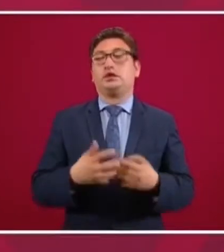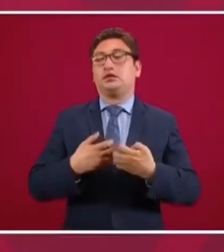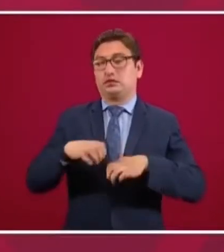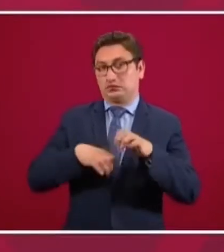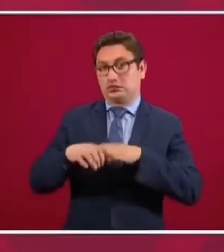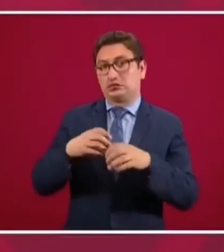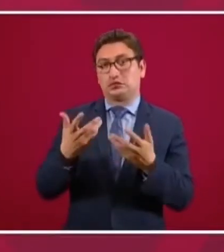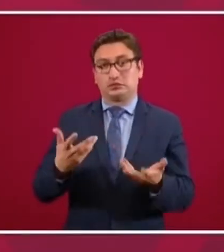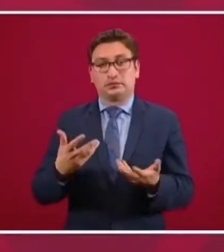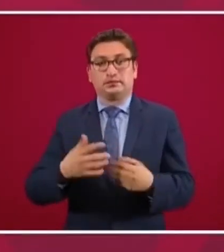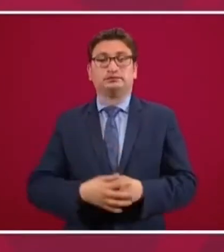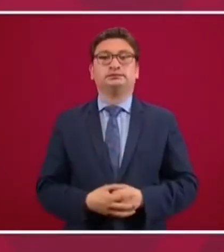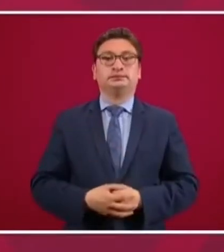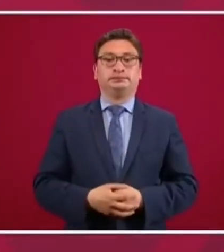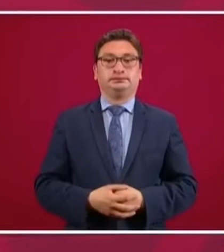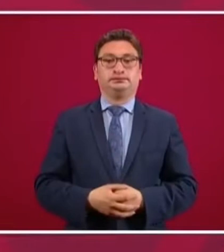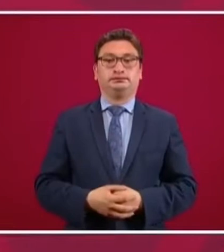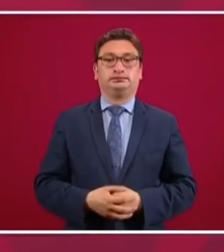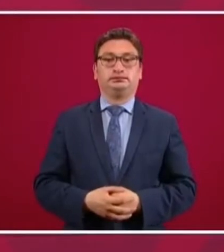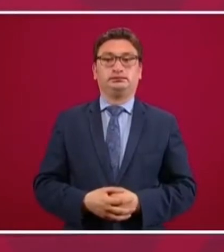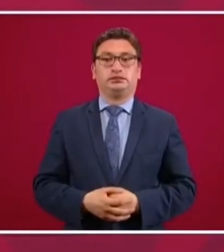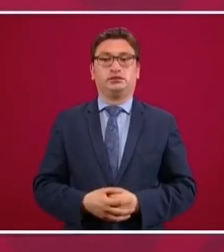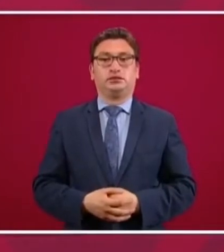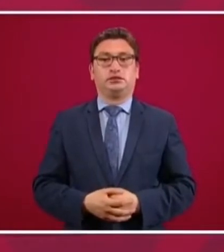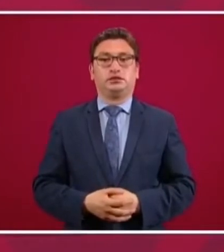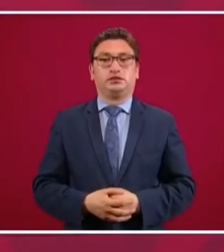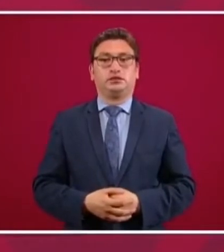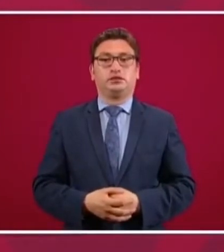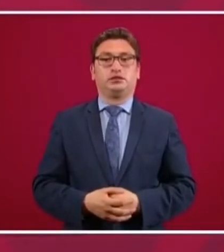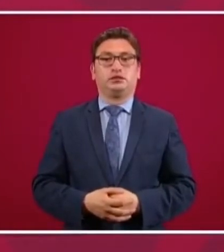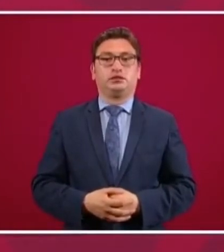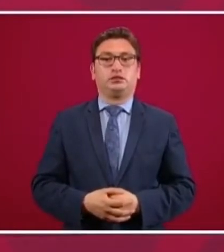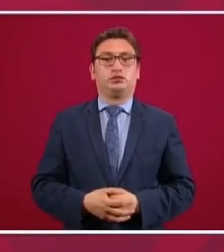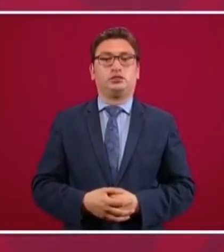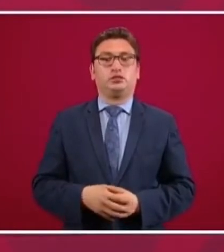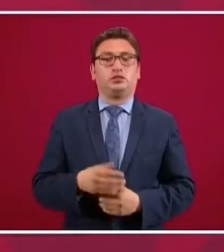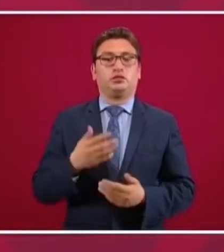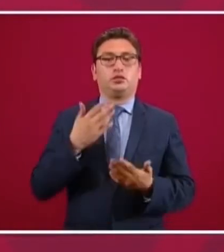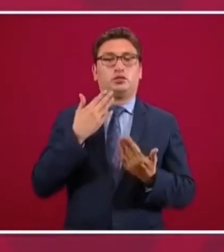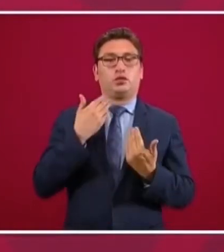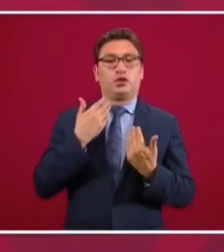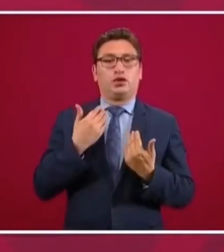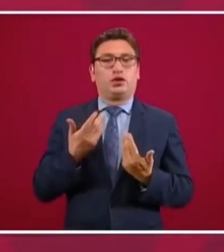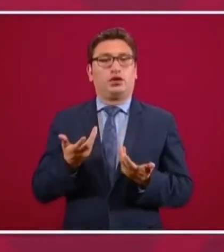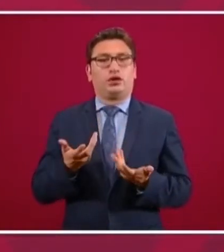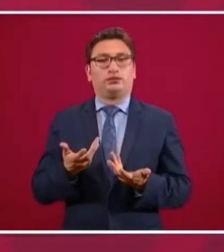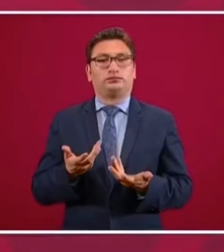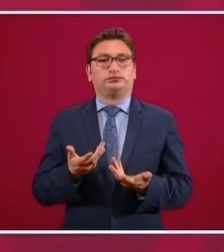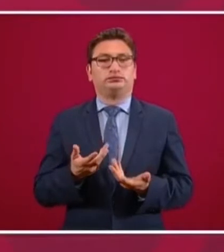no hay ningún tipo de